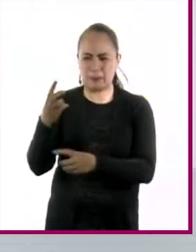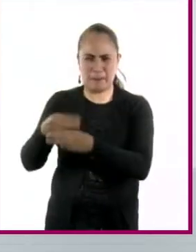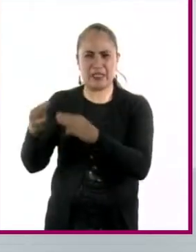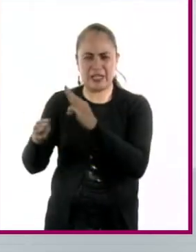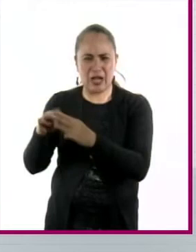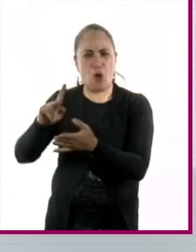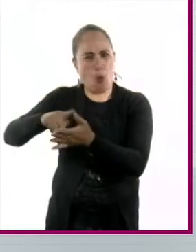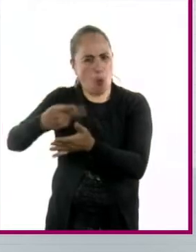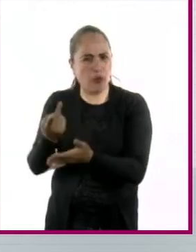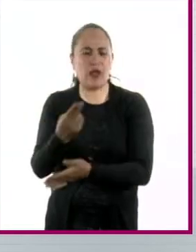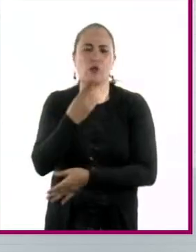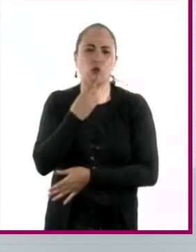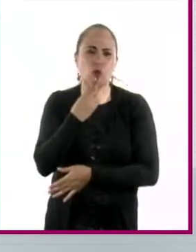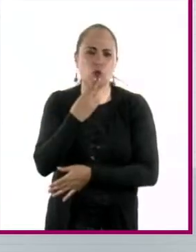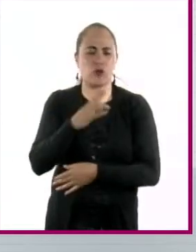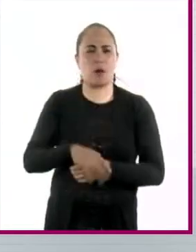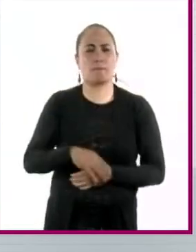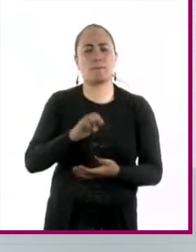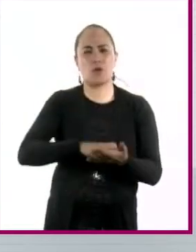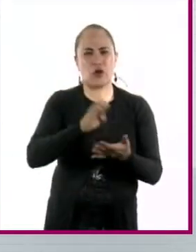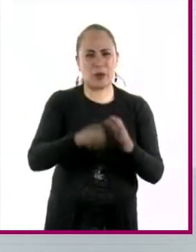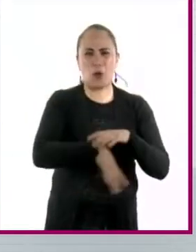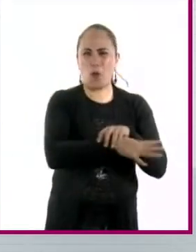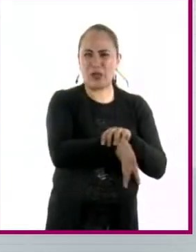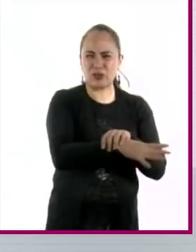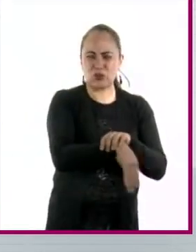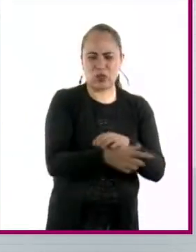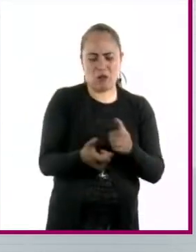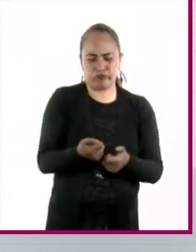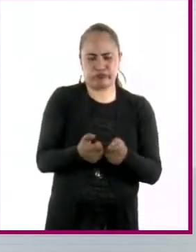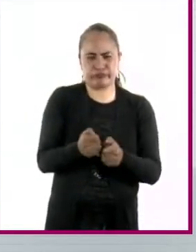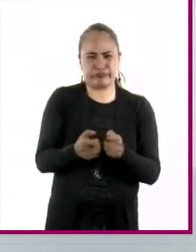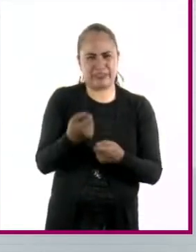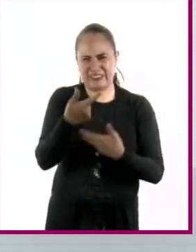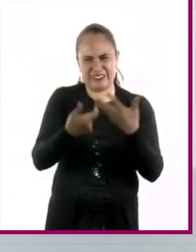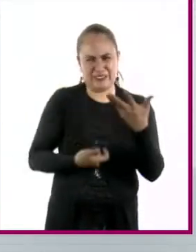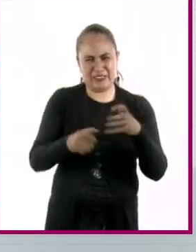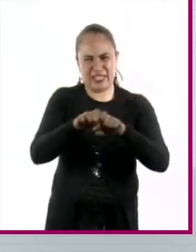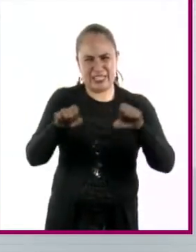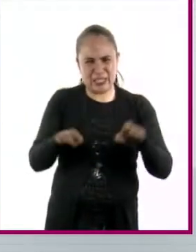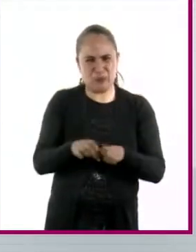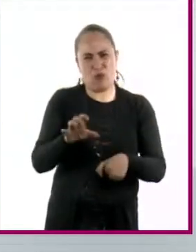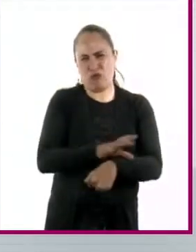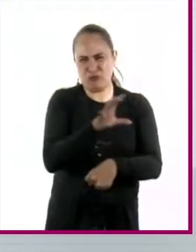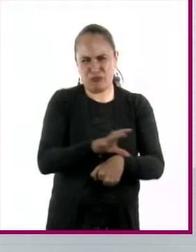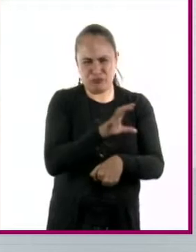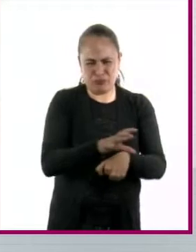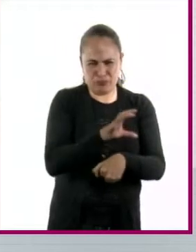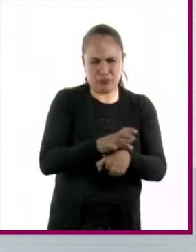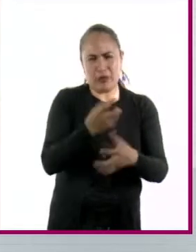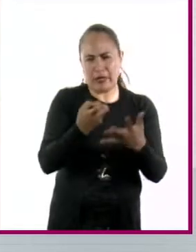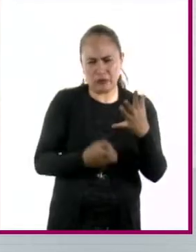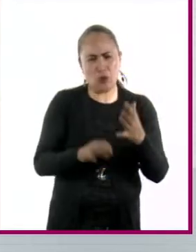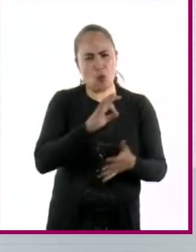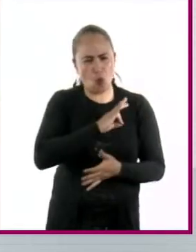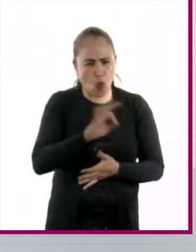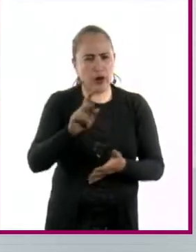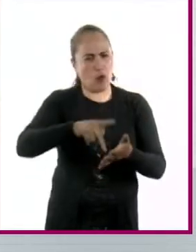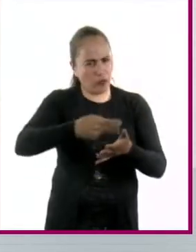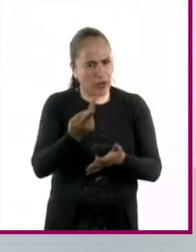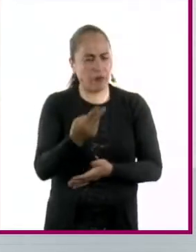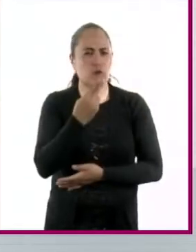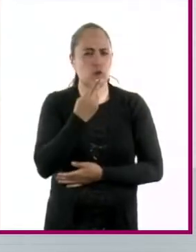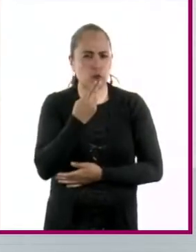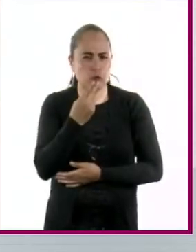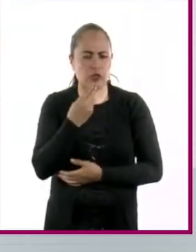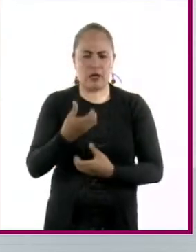elementos. Por ejemplo, en la basura electrónica están muchos elementos pesados que se pueden reciclar de una manera óptima. En